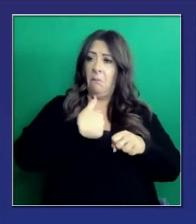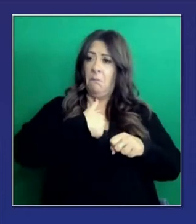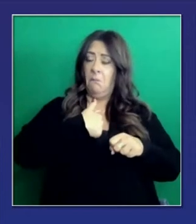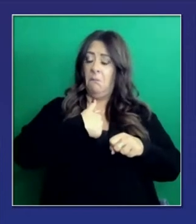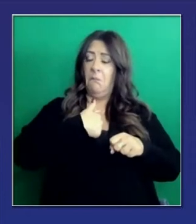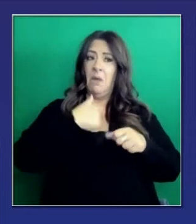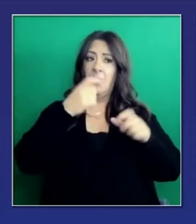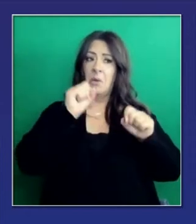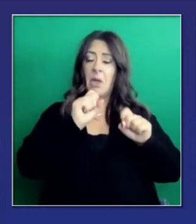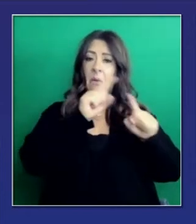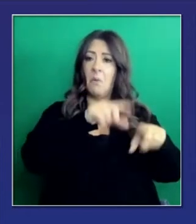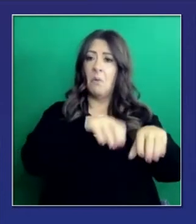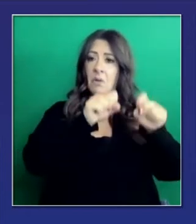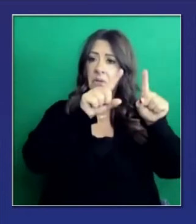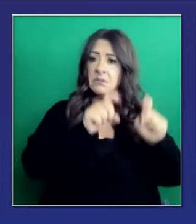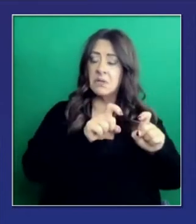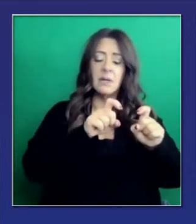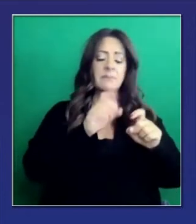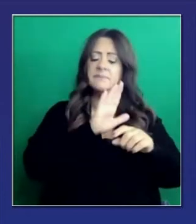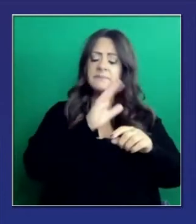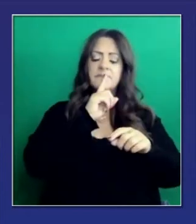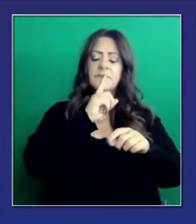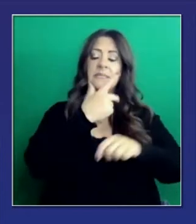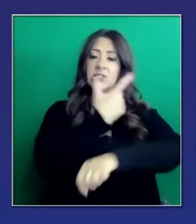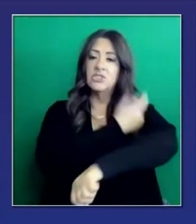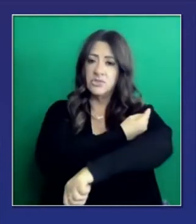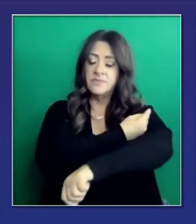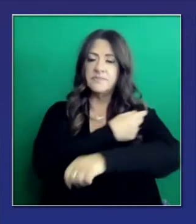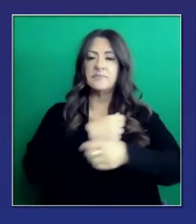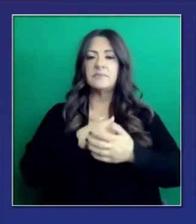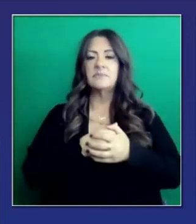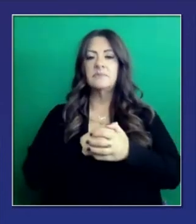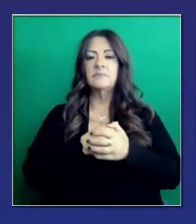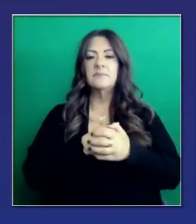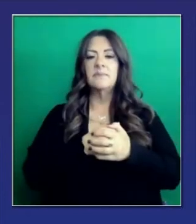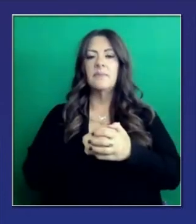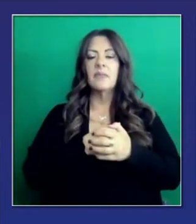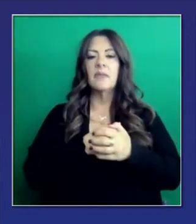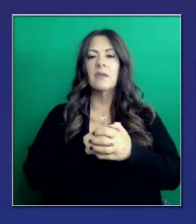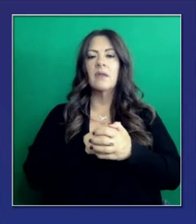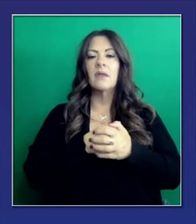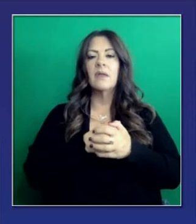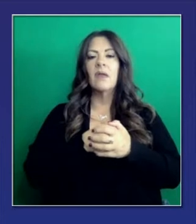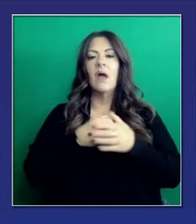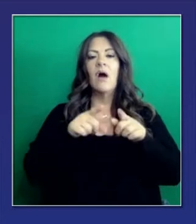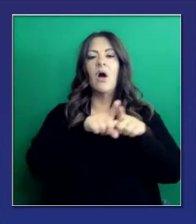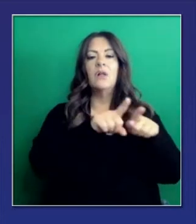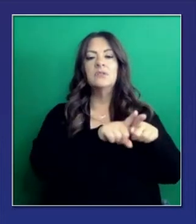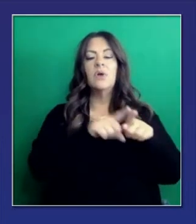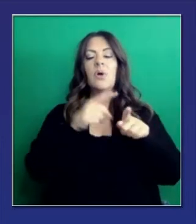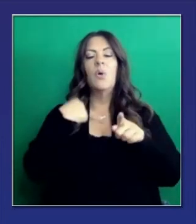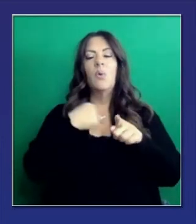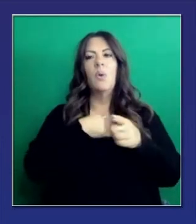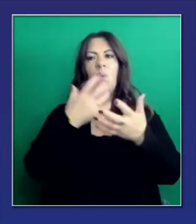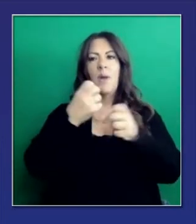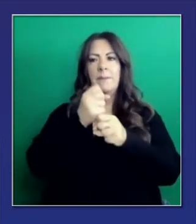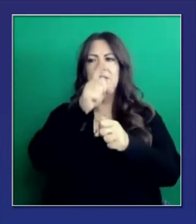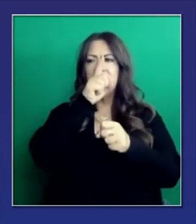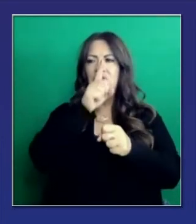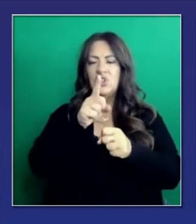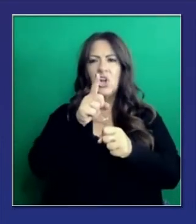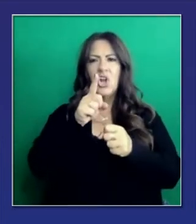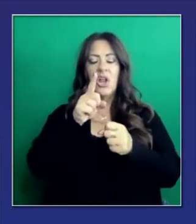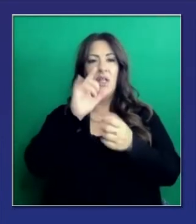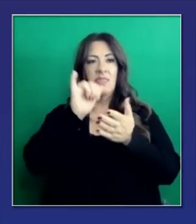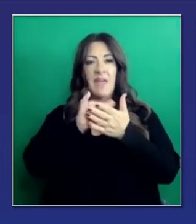de 65 años. Solo hemos avanzado y hablaremos de eso en un momento. Pero también estamos fijándonos en un estándar de información. Los datos